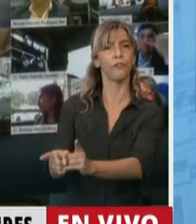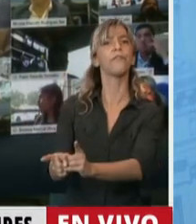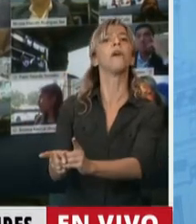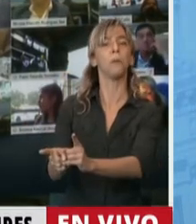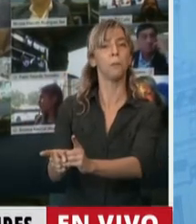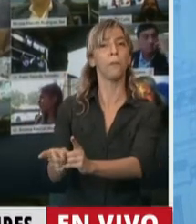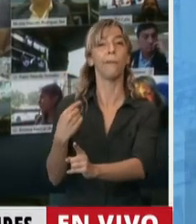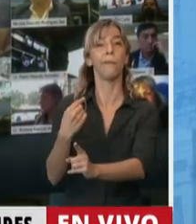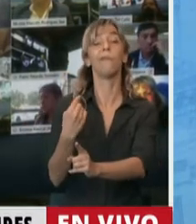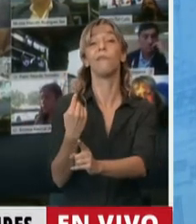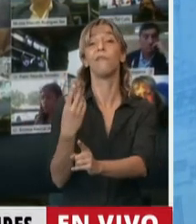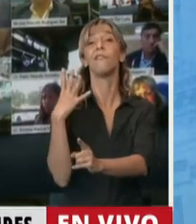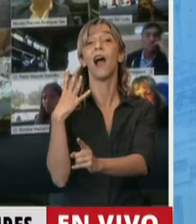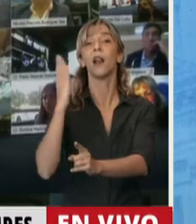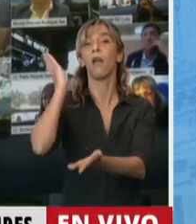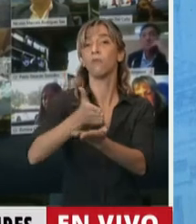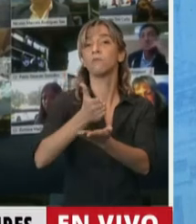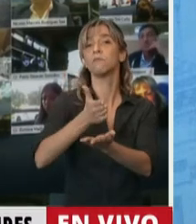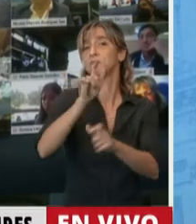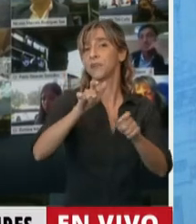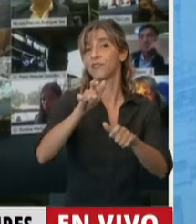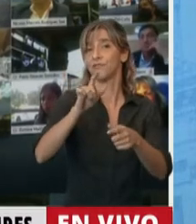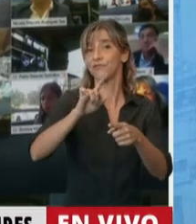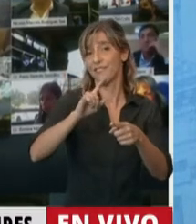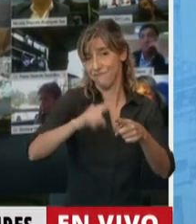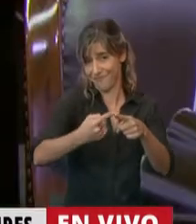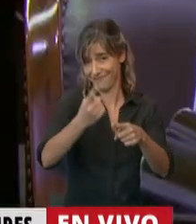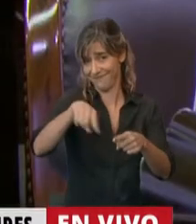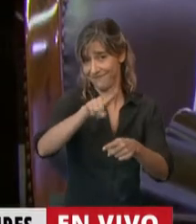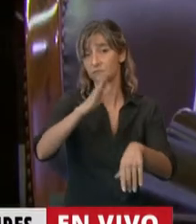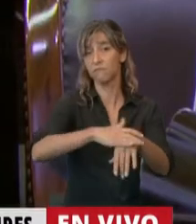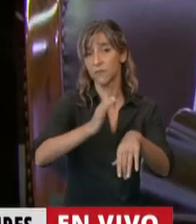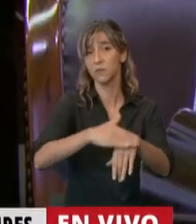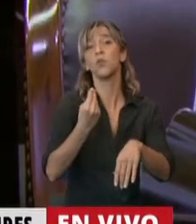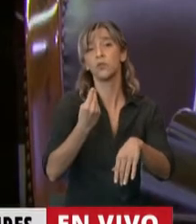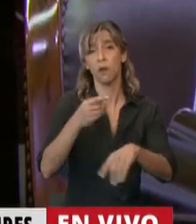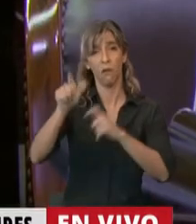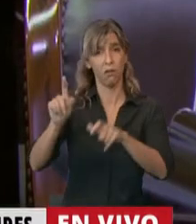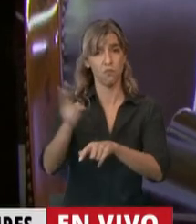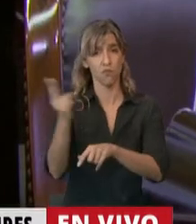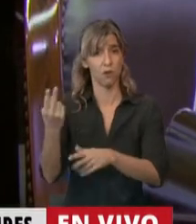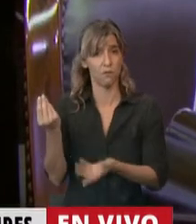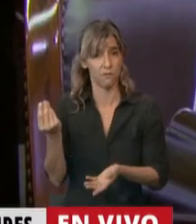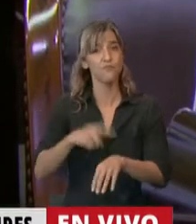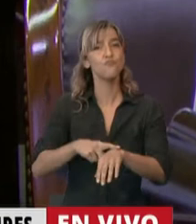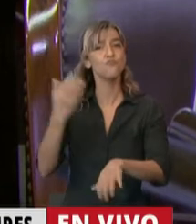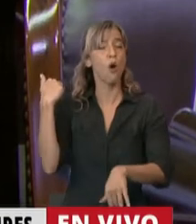políticos de esos asesinatos. Y el hecho no es menor, porque muchos de ellos siguen